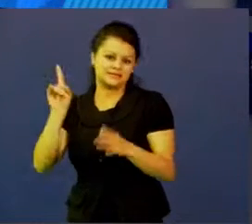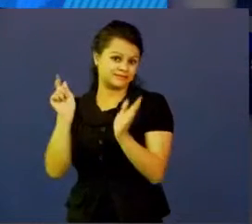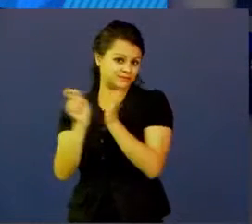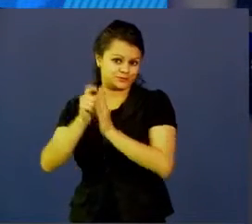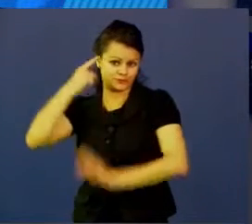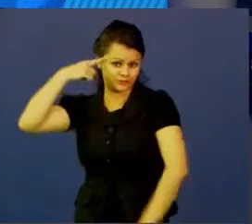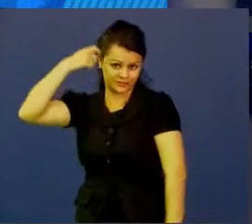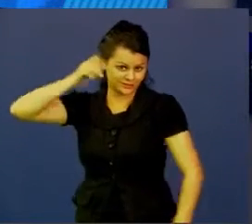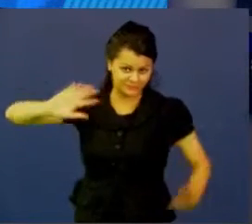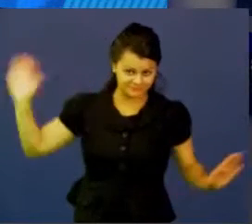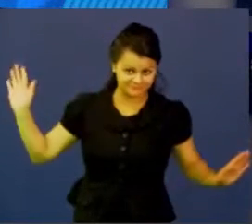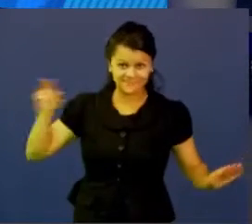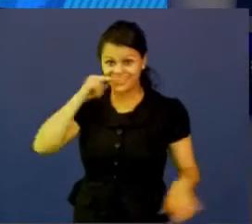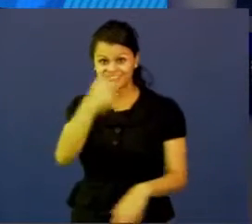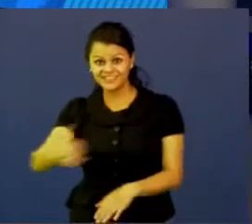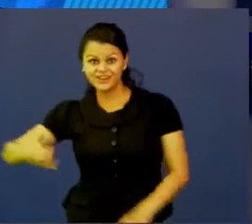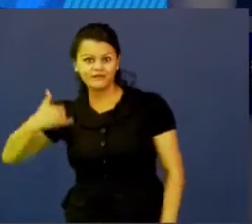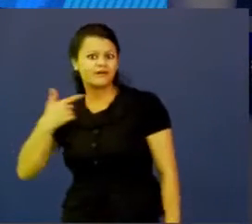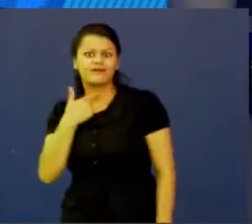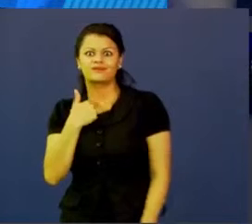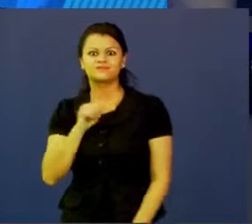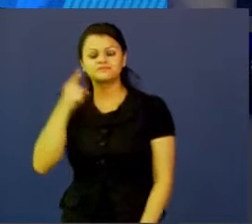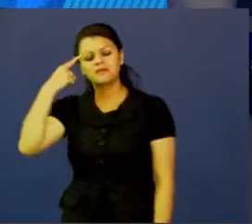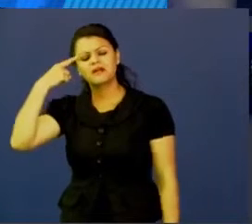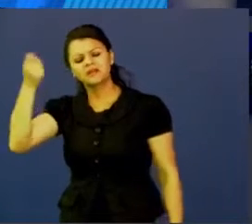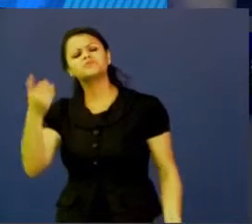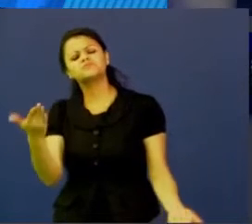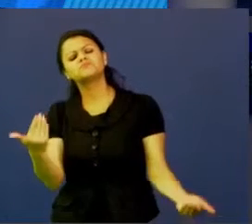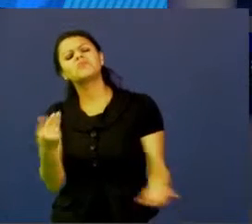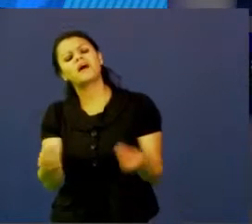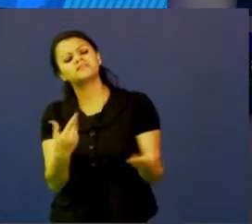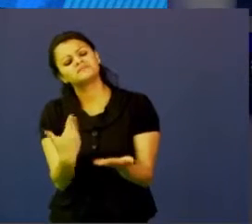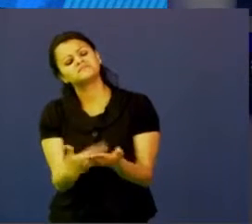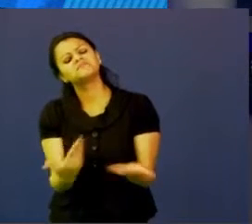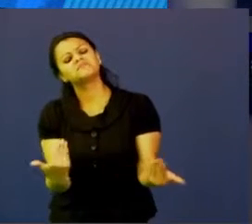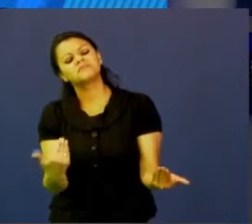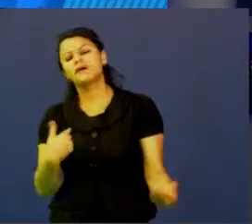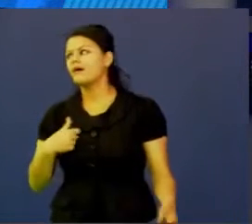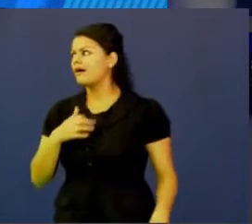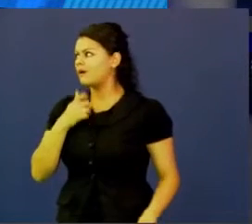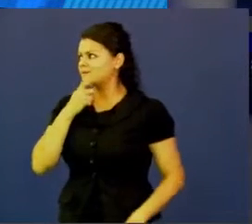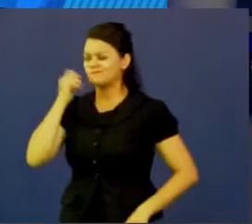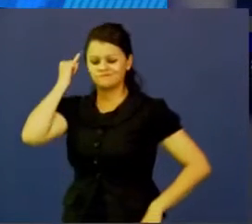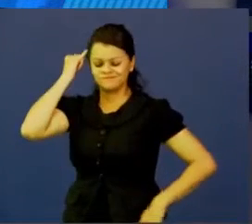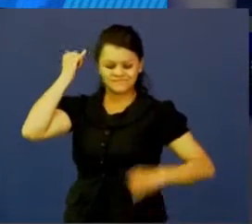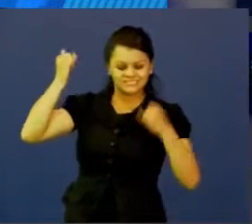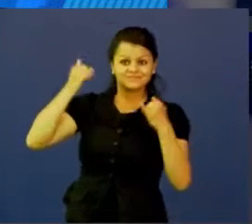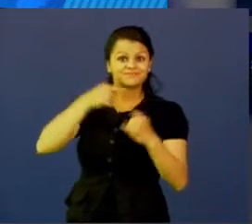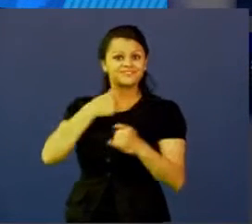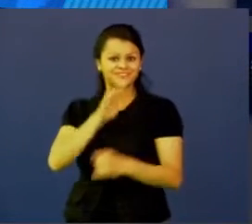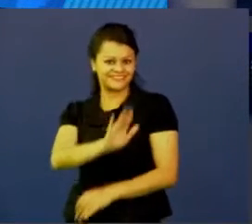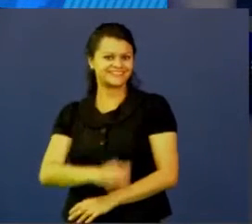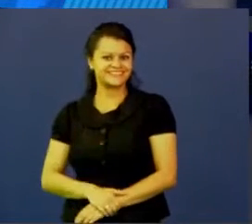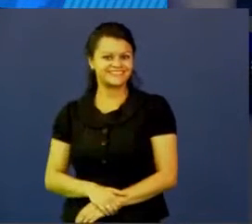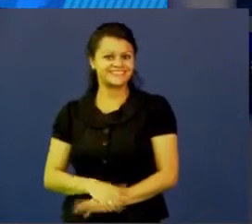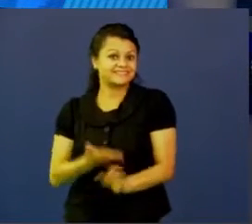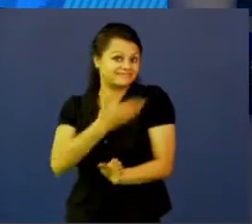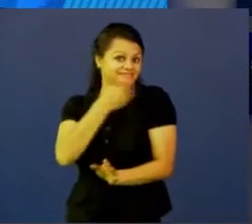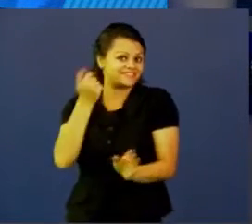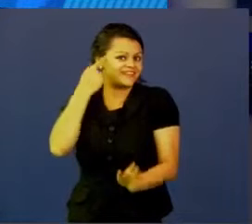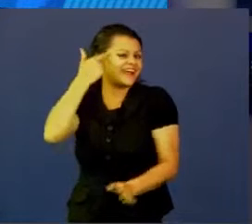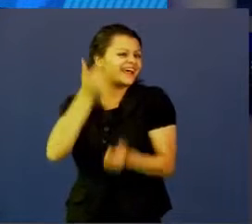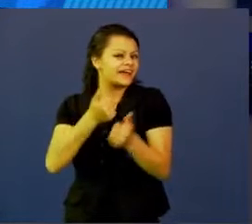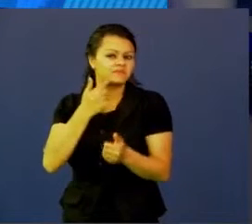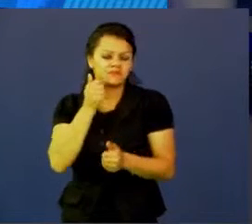jóvenes les encantan los retos, les encanta que los reten y generar soluciones alrededor de los retos y no hay nada mejor que un reto que ellos